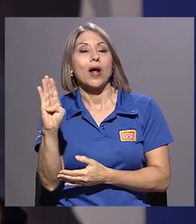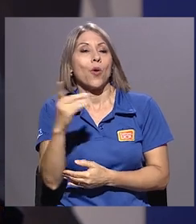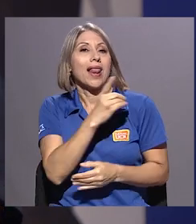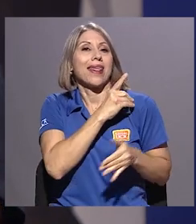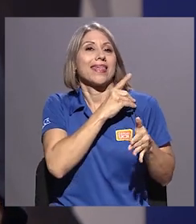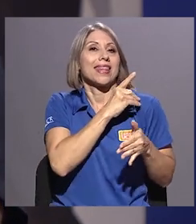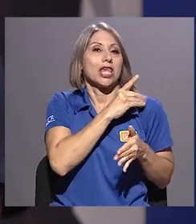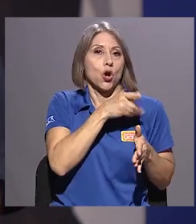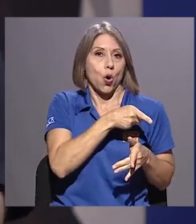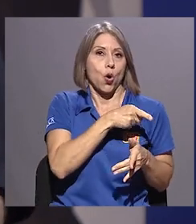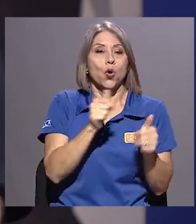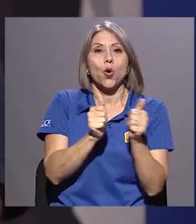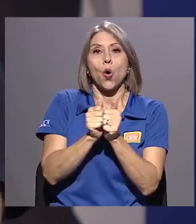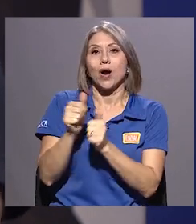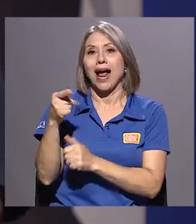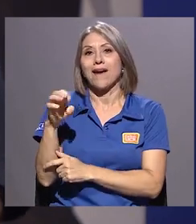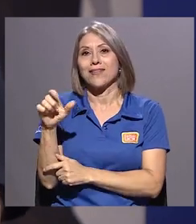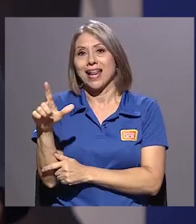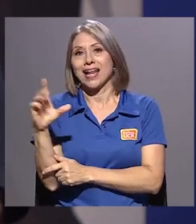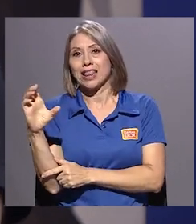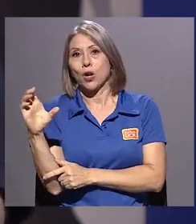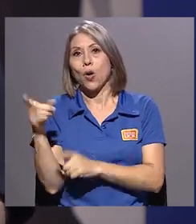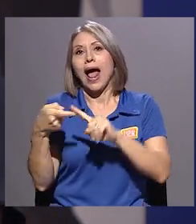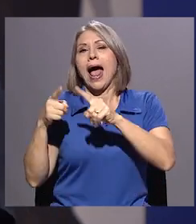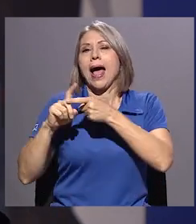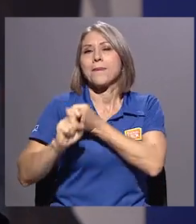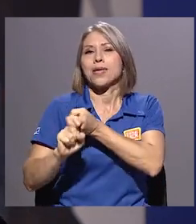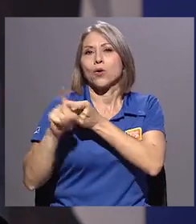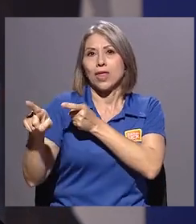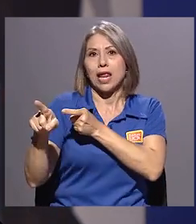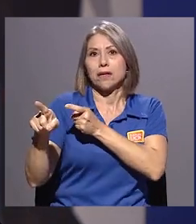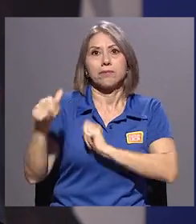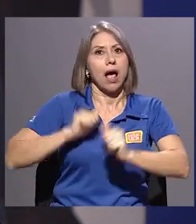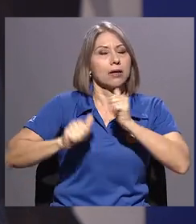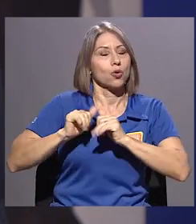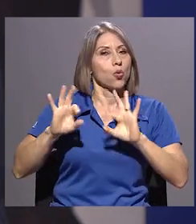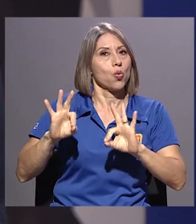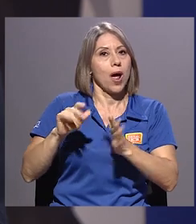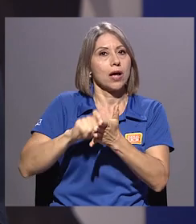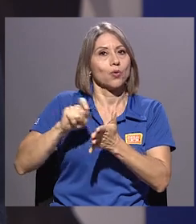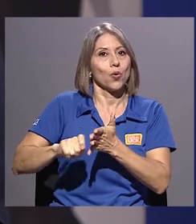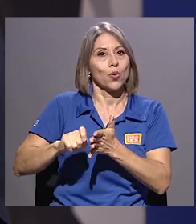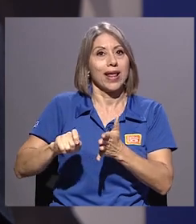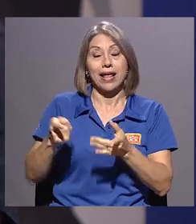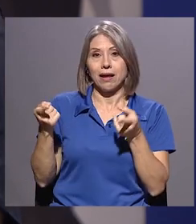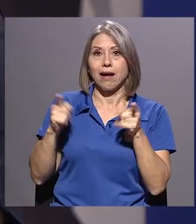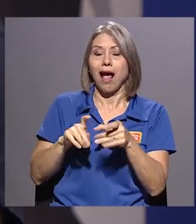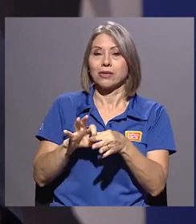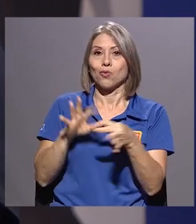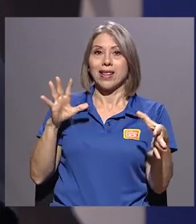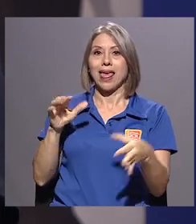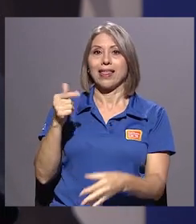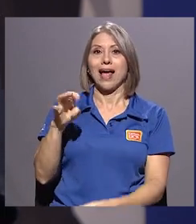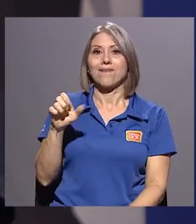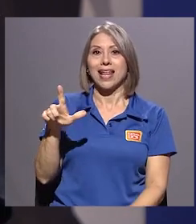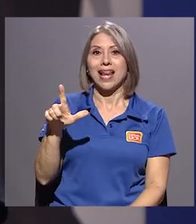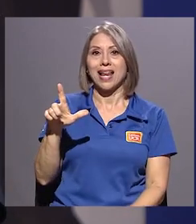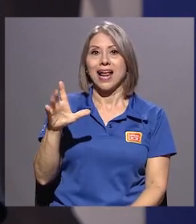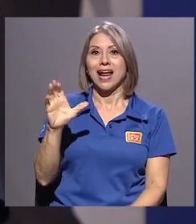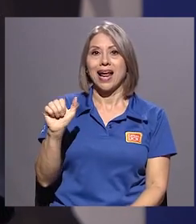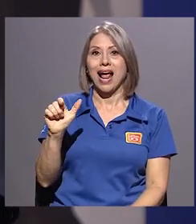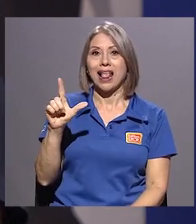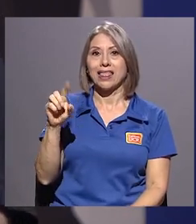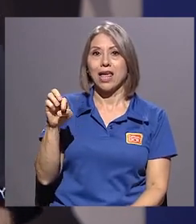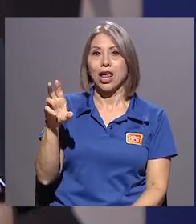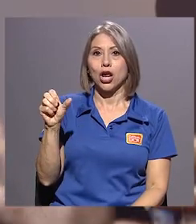amigo de él y es un gran actor y autor. Y da la casualidad que Gabriel Calderón es el autor de algo de Ricardo.